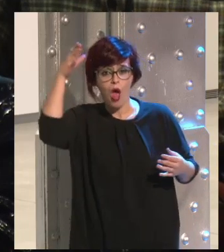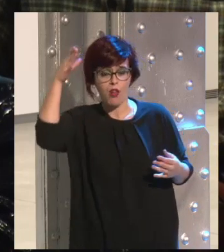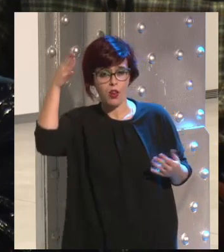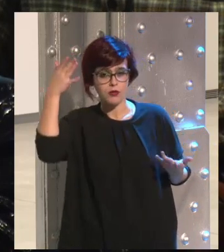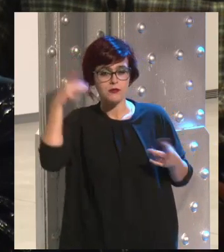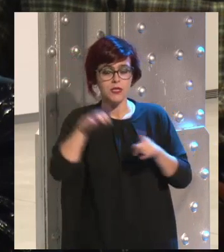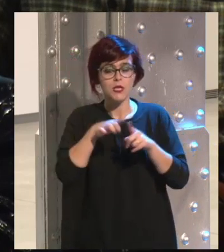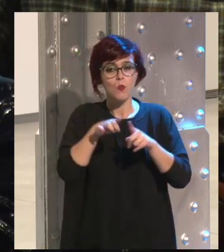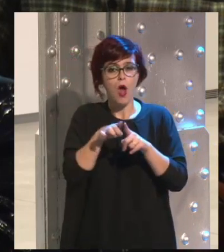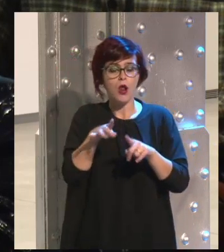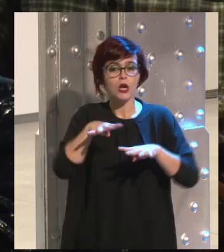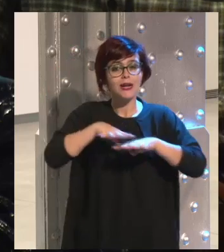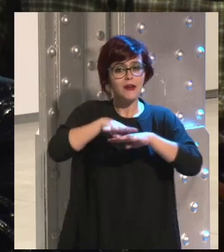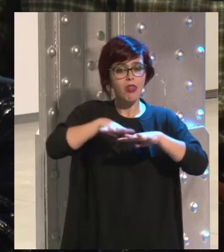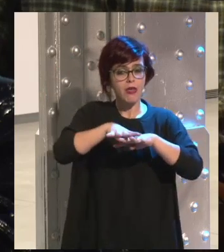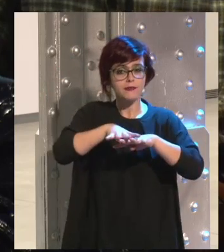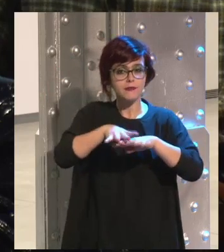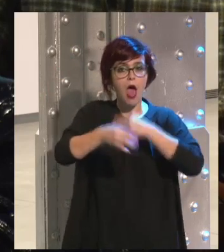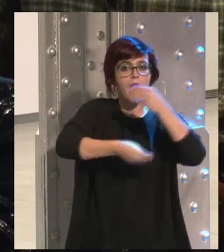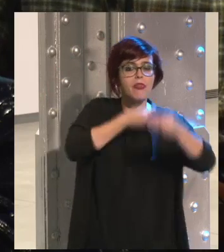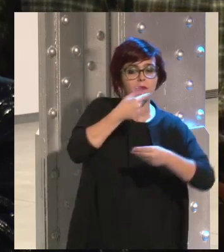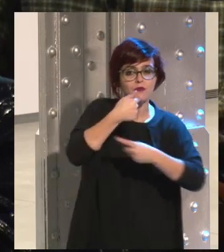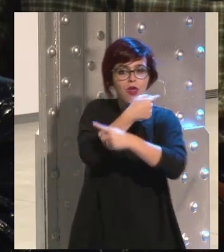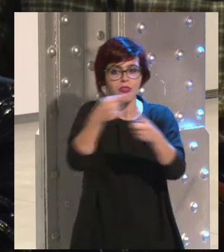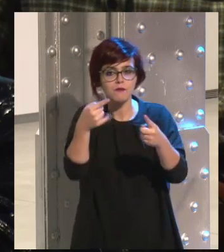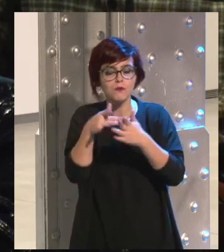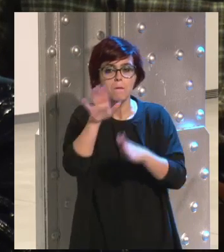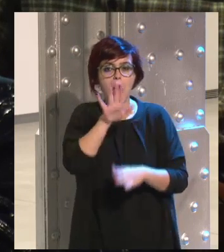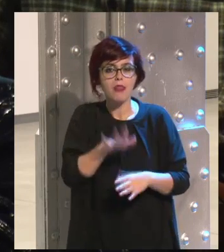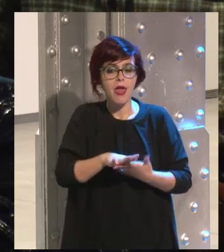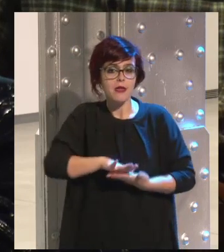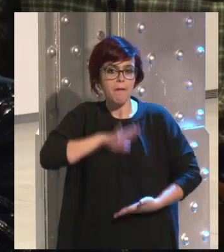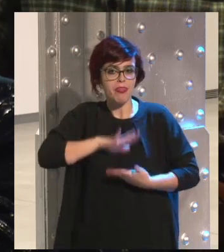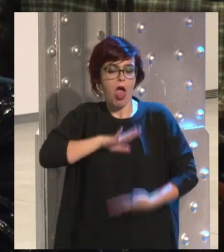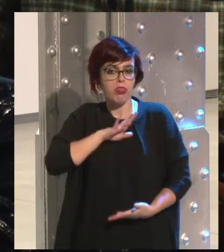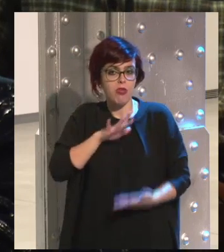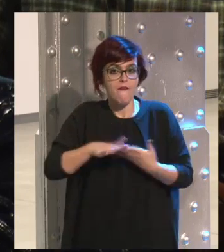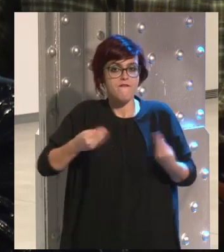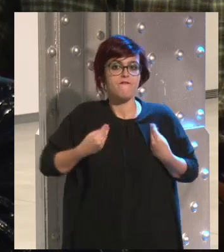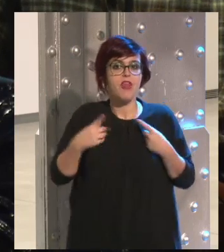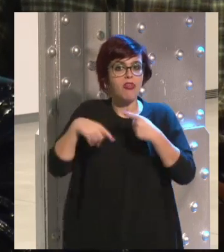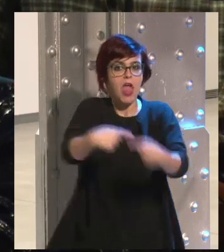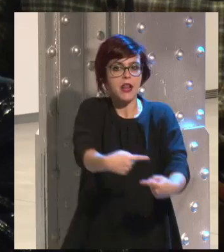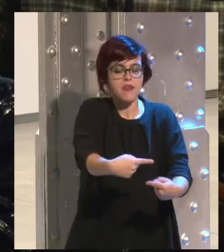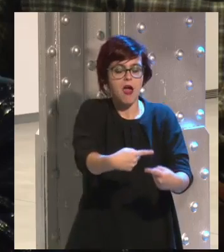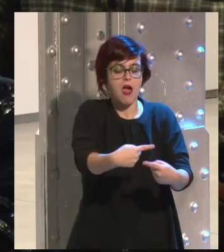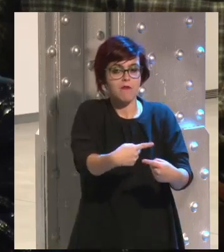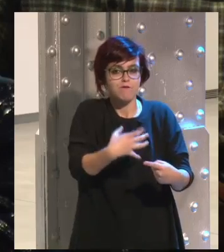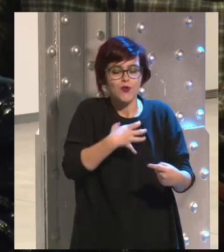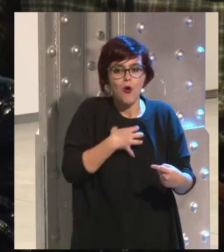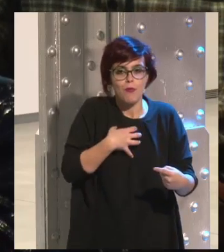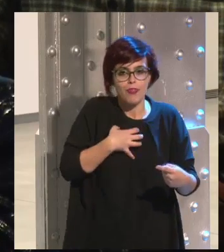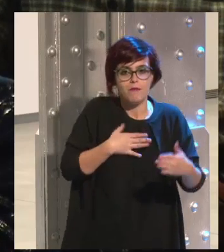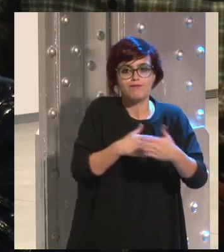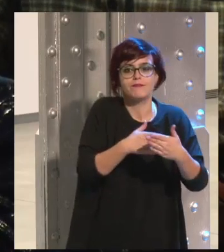hacemos en redes o decimos en redes lo que no nos atrevemos a decir o hacer en nuestra vida diaria y creo que es de cara